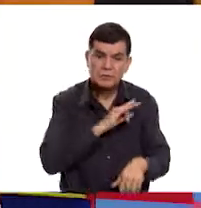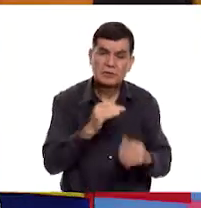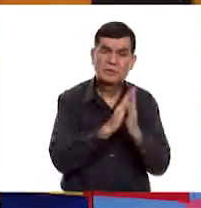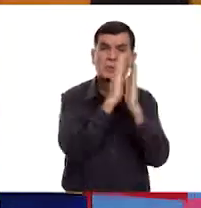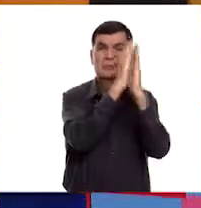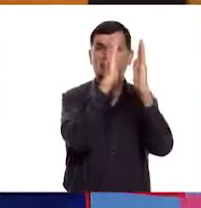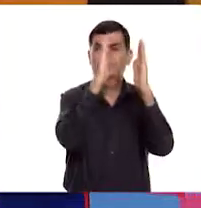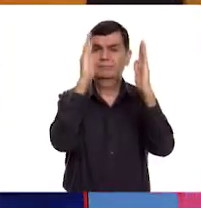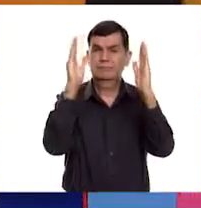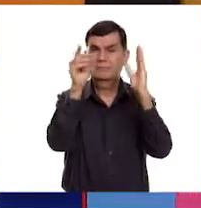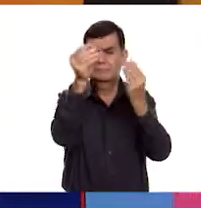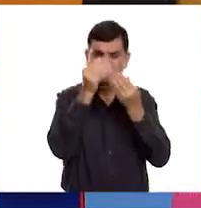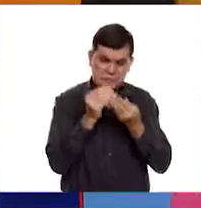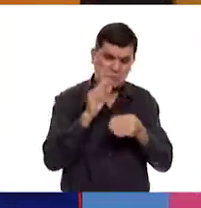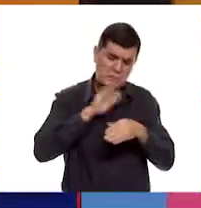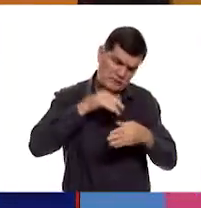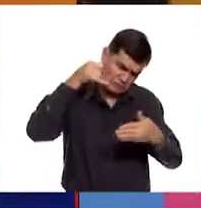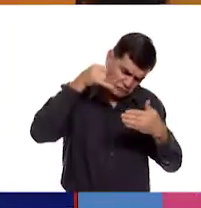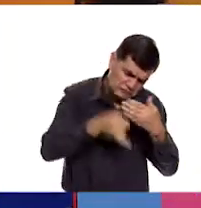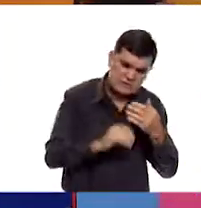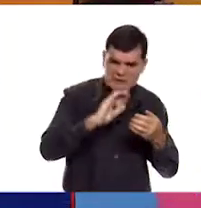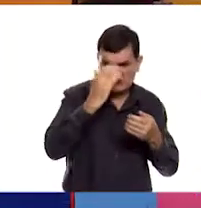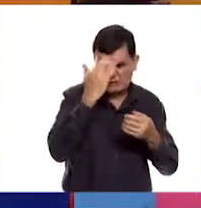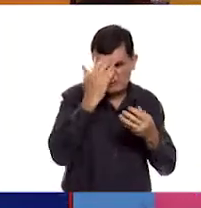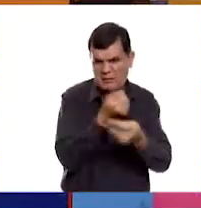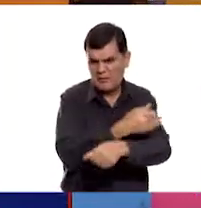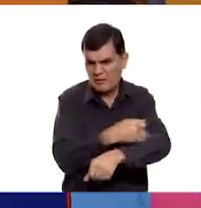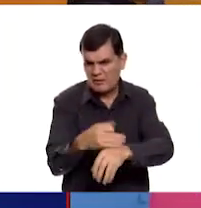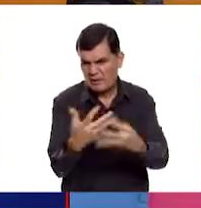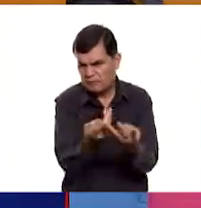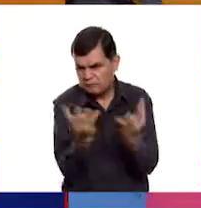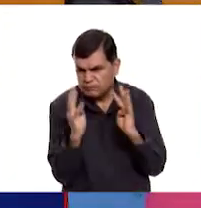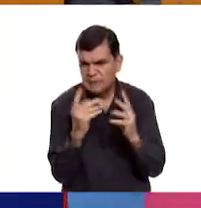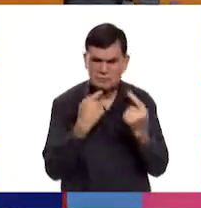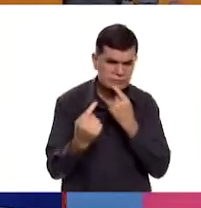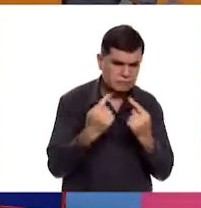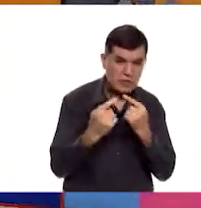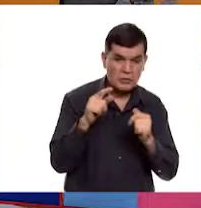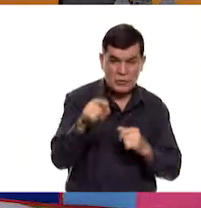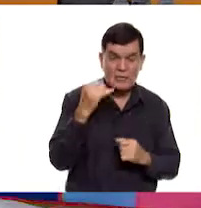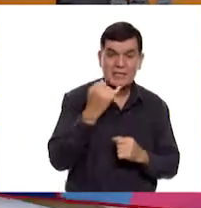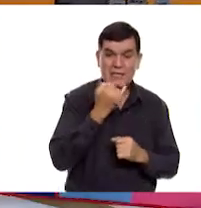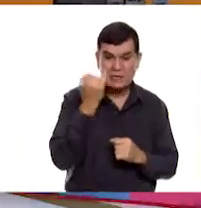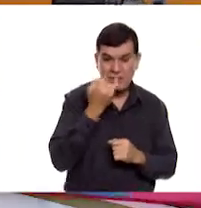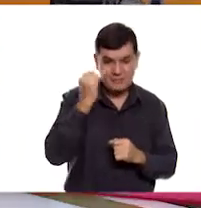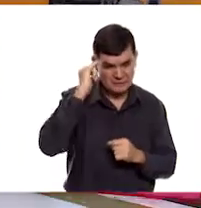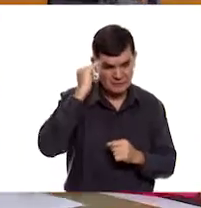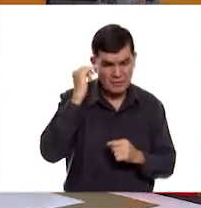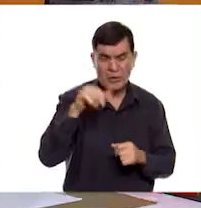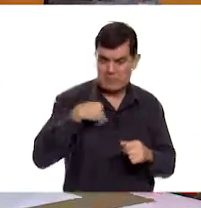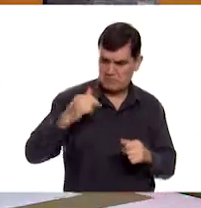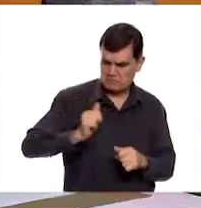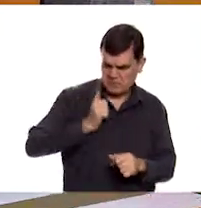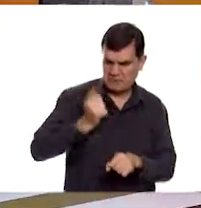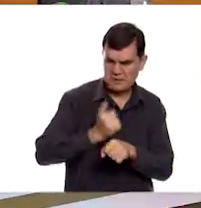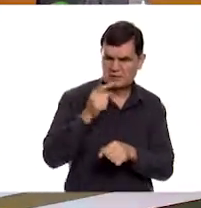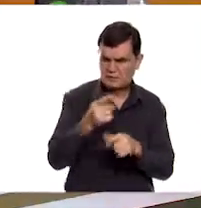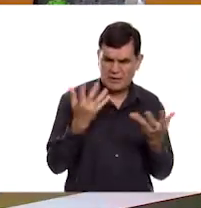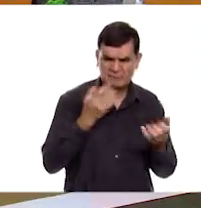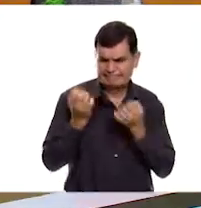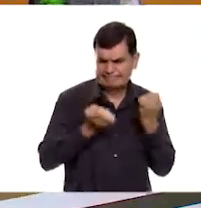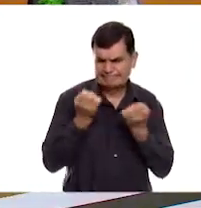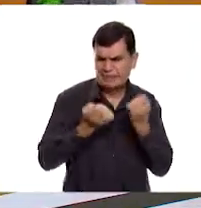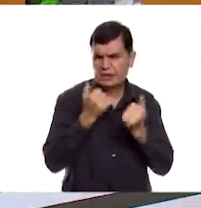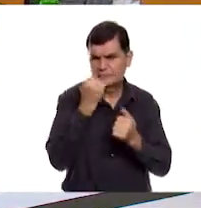consultes otros libros y comentes el tema de hoy con tu familia. Y si tienes la fortuna de hablar una lengua indígena, aprovecha también este momento para practicarla y